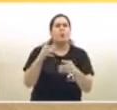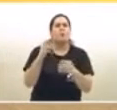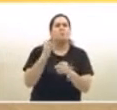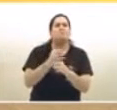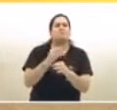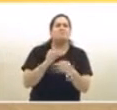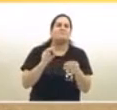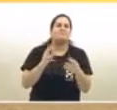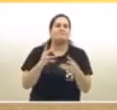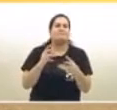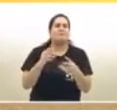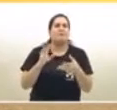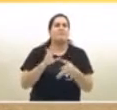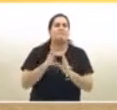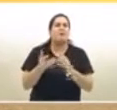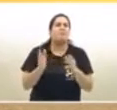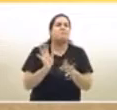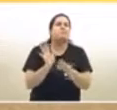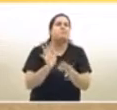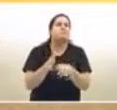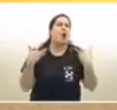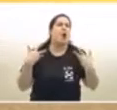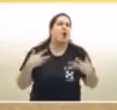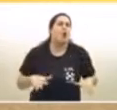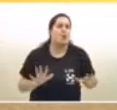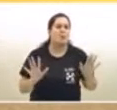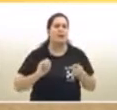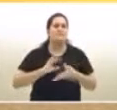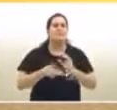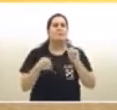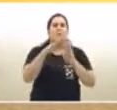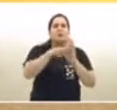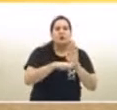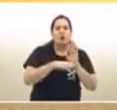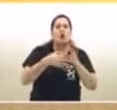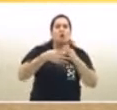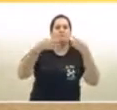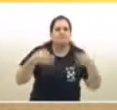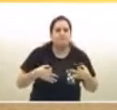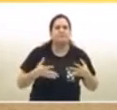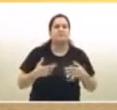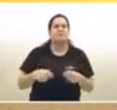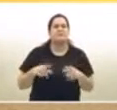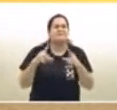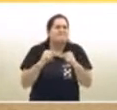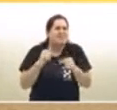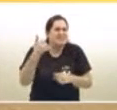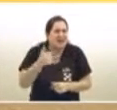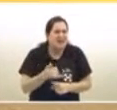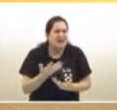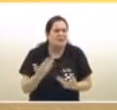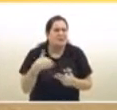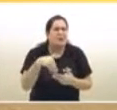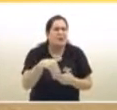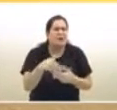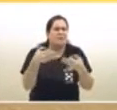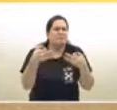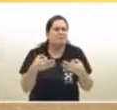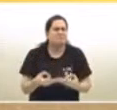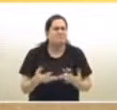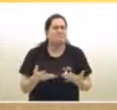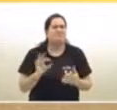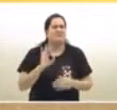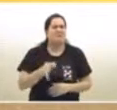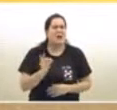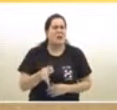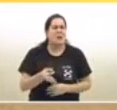entre comillas, a una normalidad? Seguramente bajo estrictos protocolos. Si hay algún tipo de fecha en principio. ¿Y qué fue lo que ocurrió hoy? Que